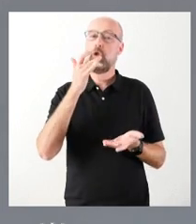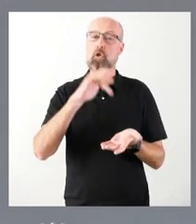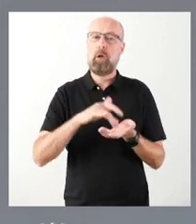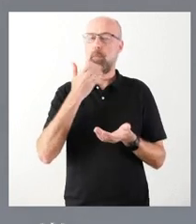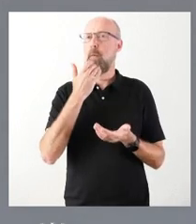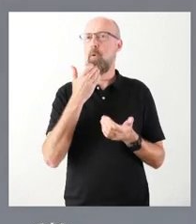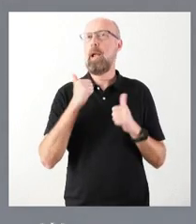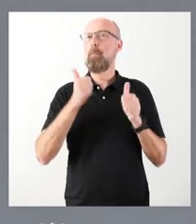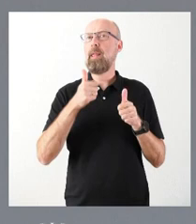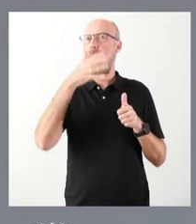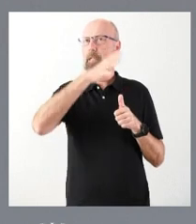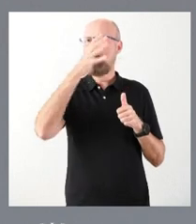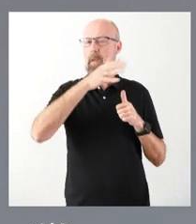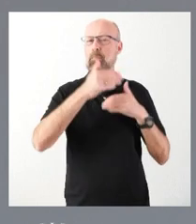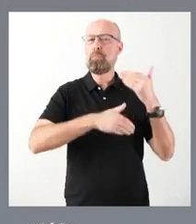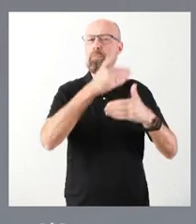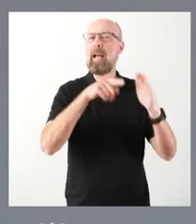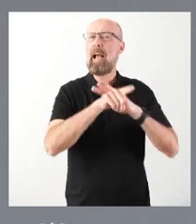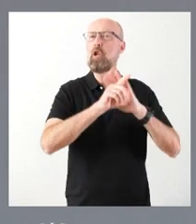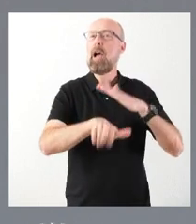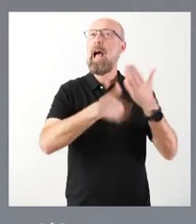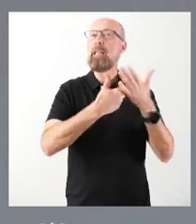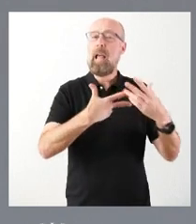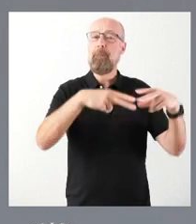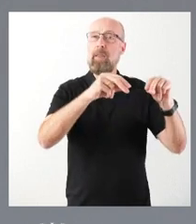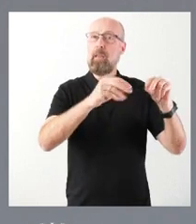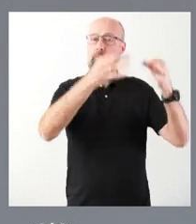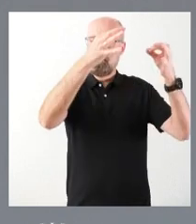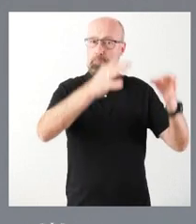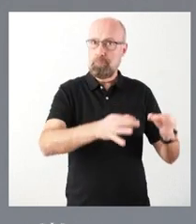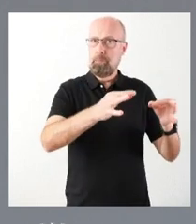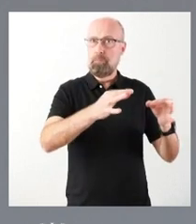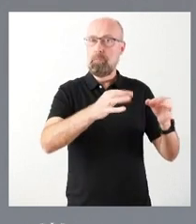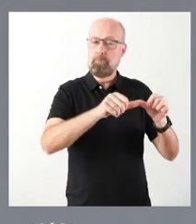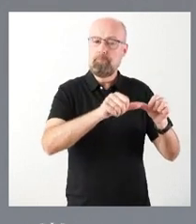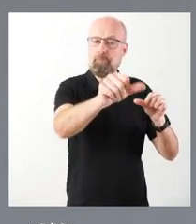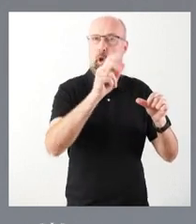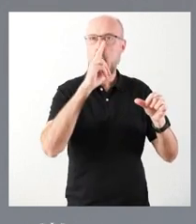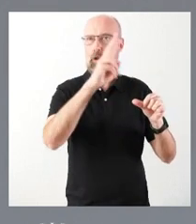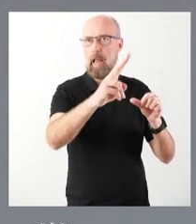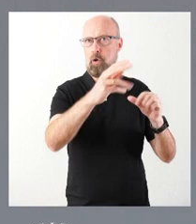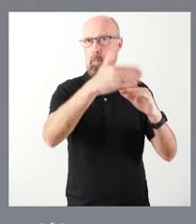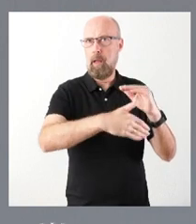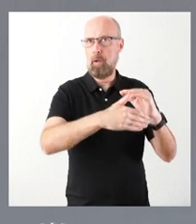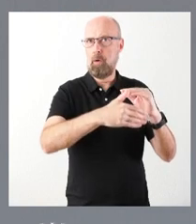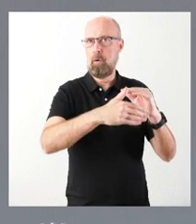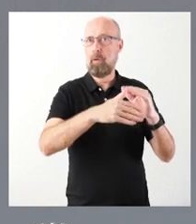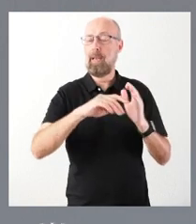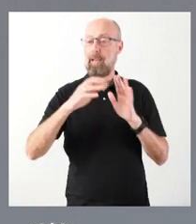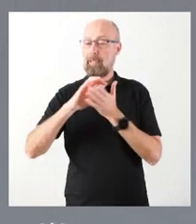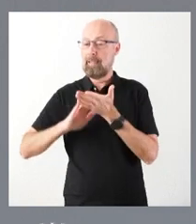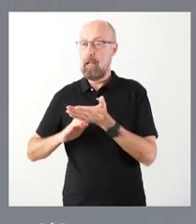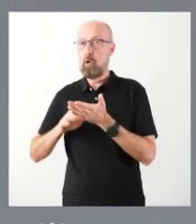o se diste la sentencia firme. Bueno, pues en el actual texto se habla de un año. Esa es quizás